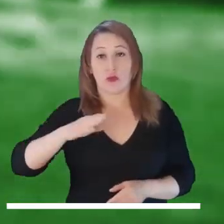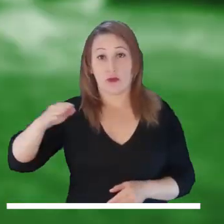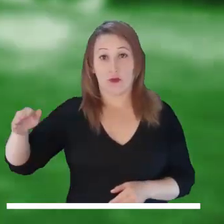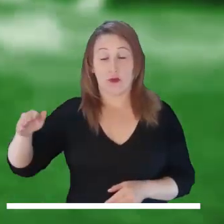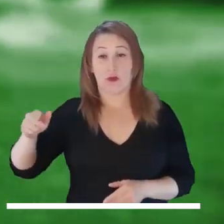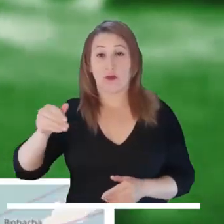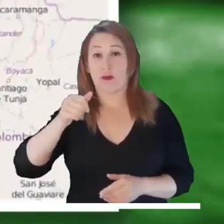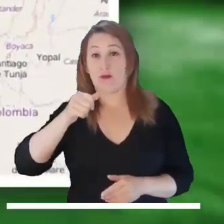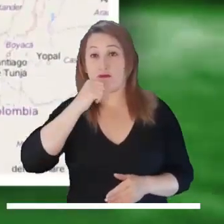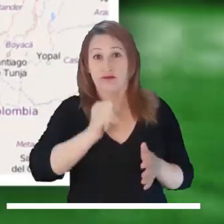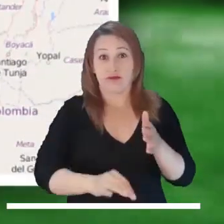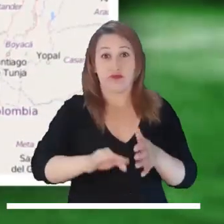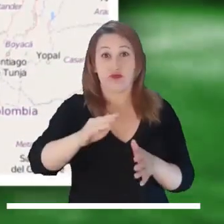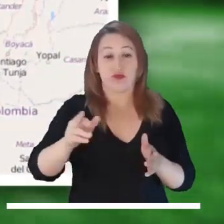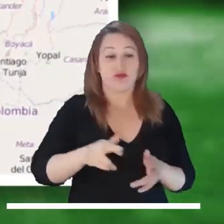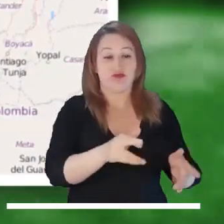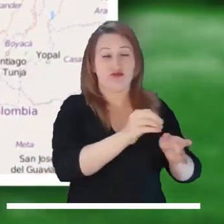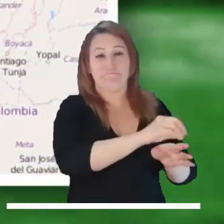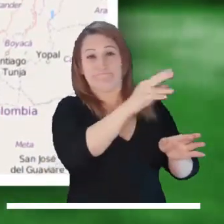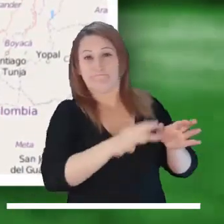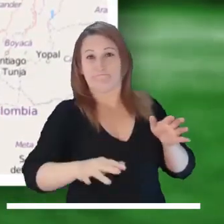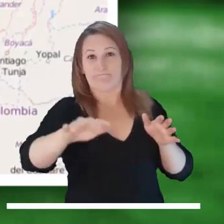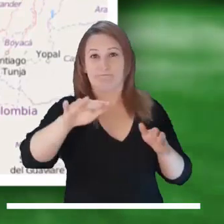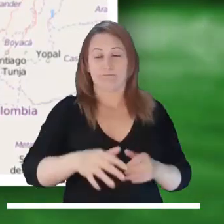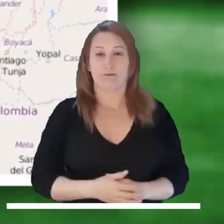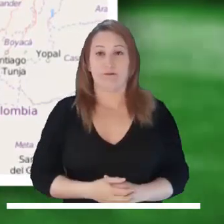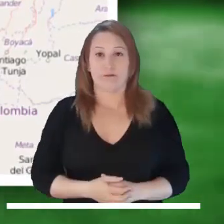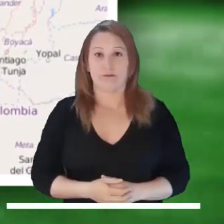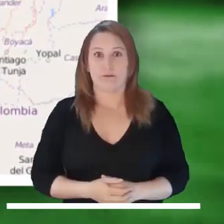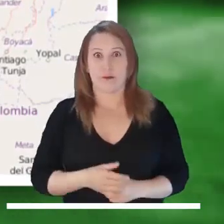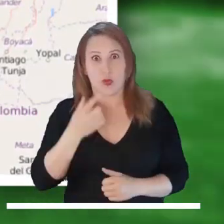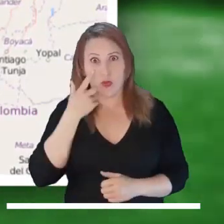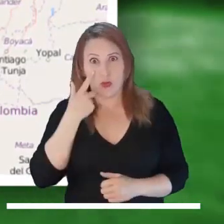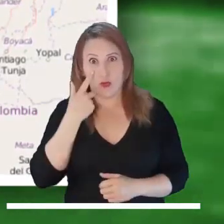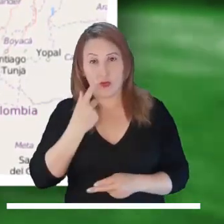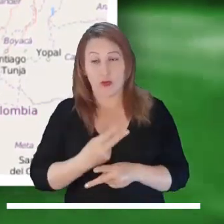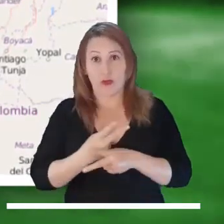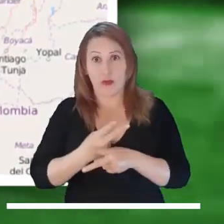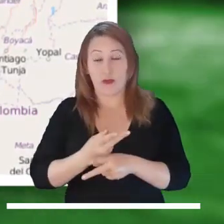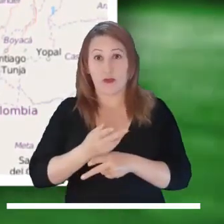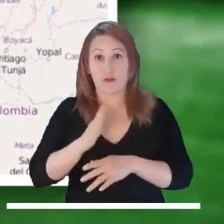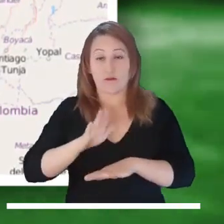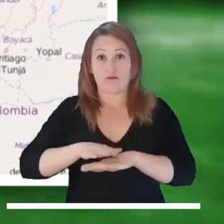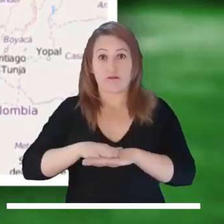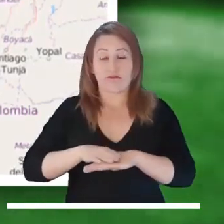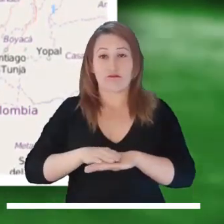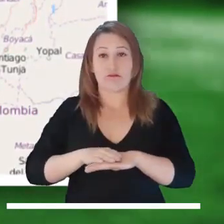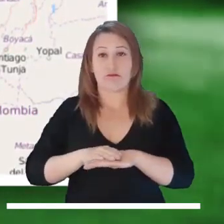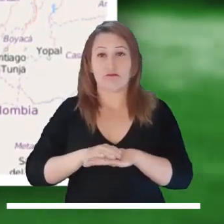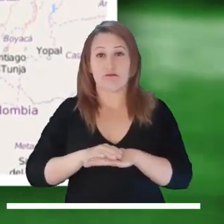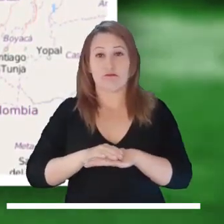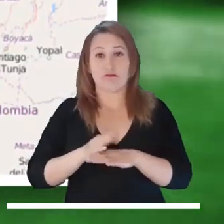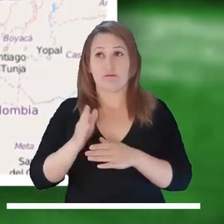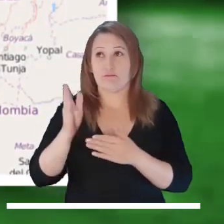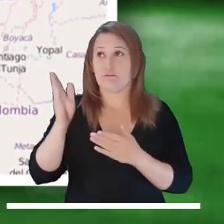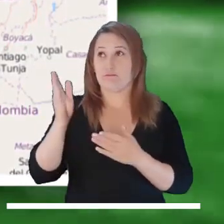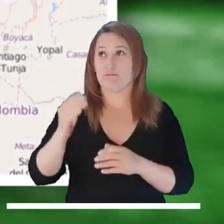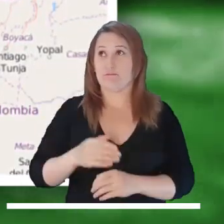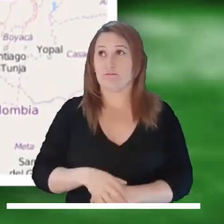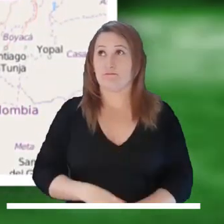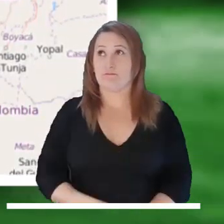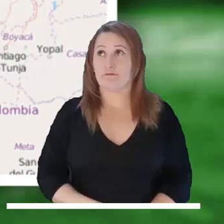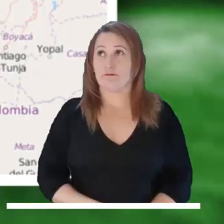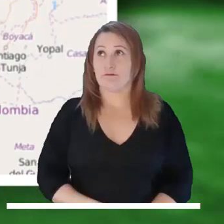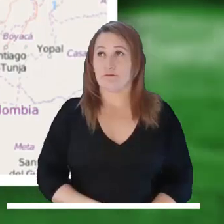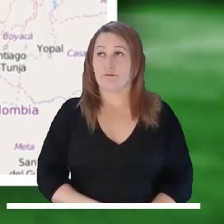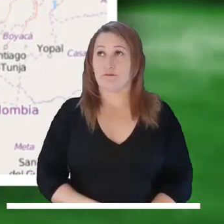Alerta roja en Turbo, Antioquia, por las inundaciones causadas por el desbordamiento del río Grande. Atención a las probables crecientes súbitas